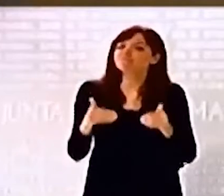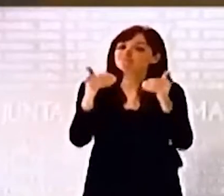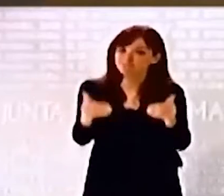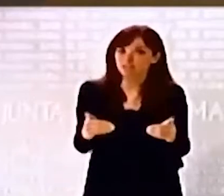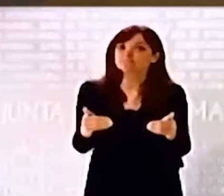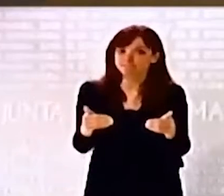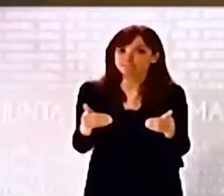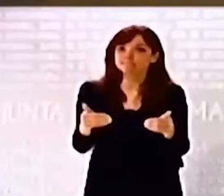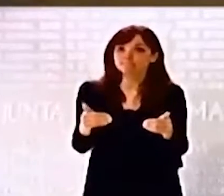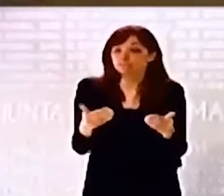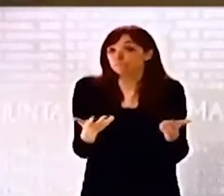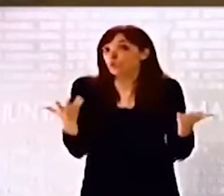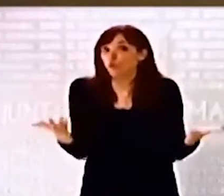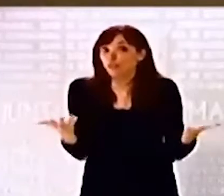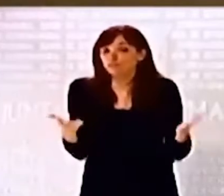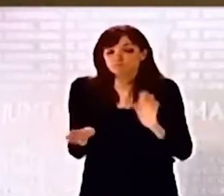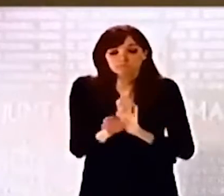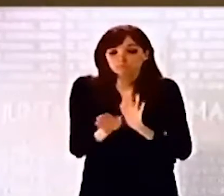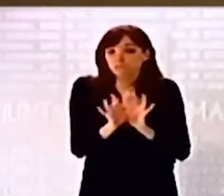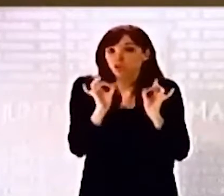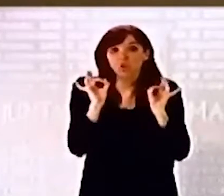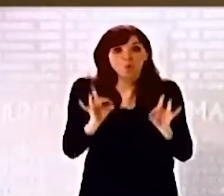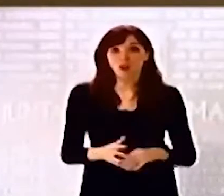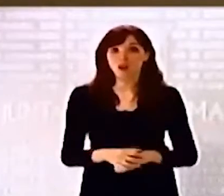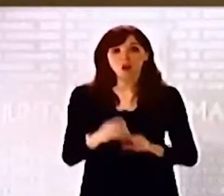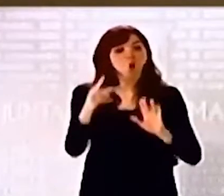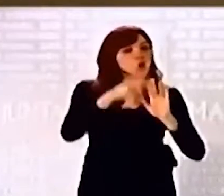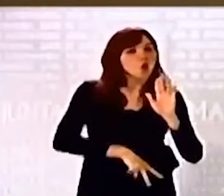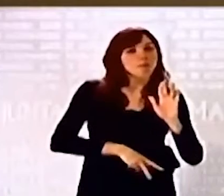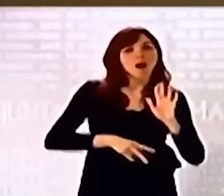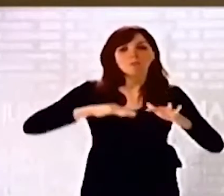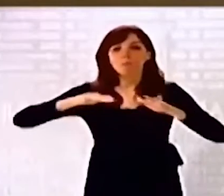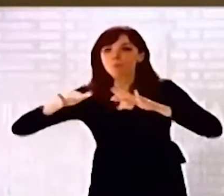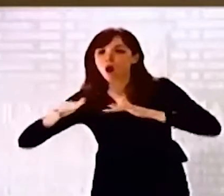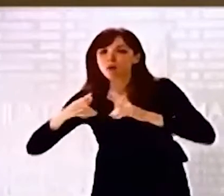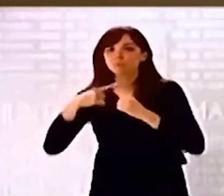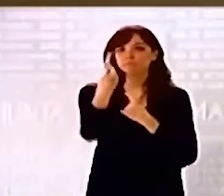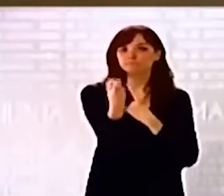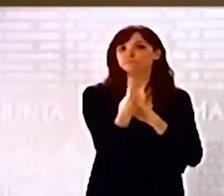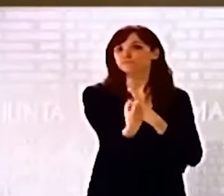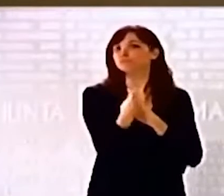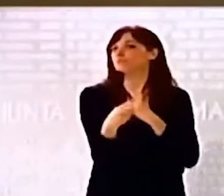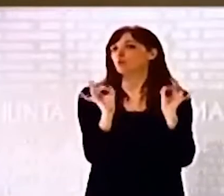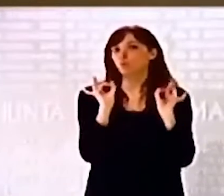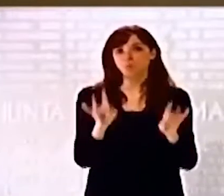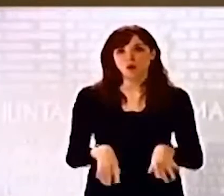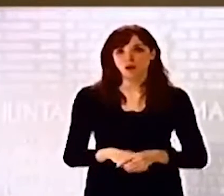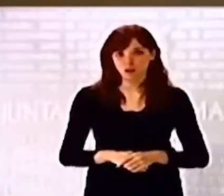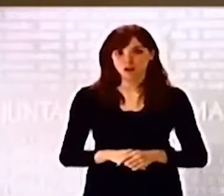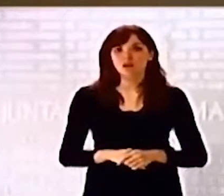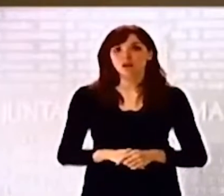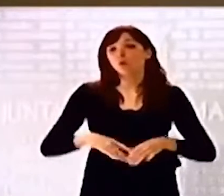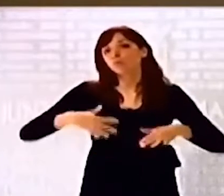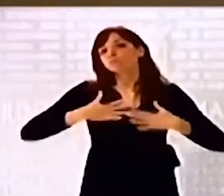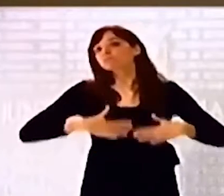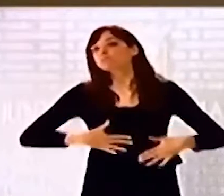Por lo tanto, seguimos con las mismas restricciones de movilidad entre los diferentes municipios, salvo